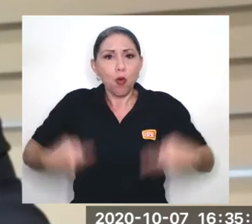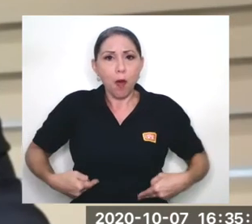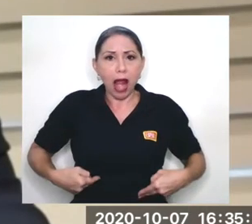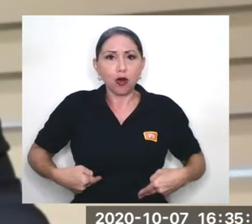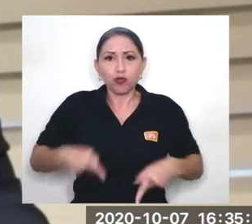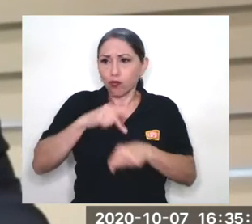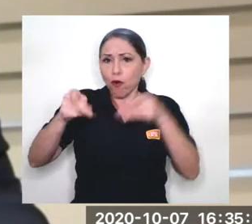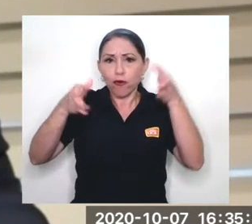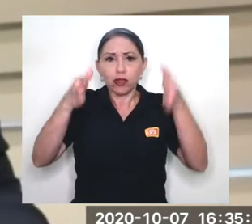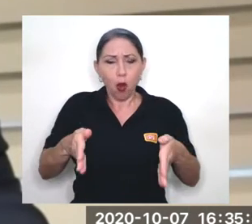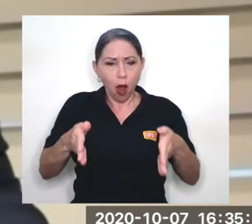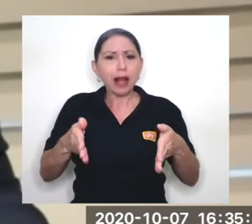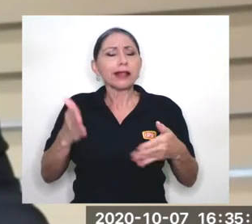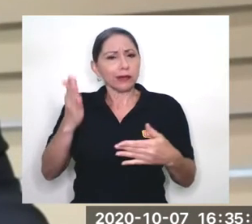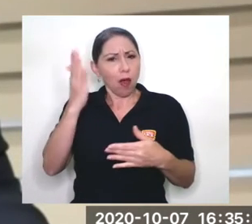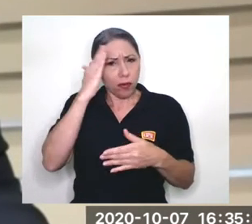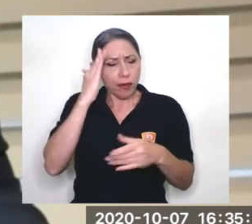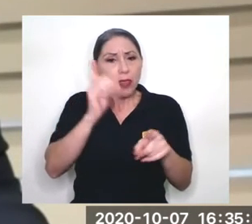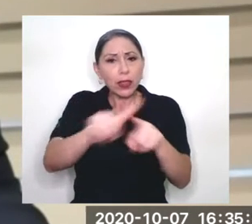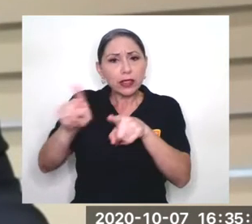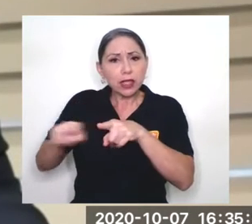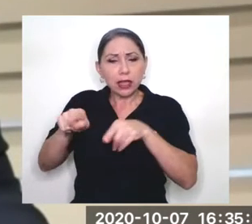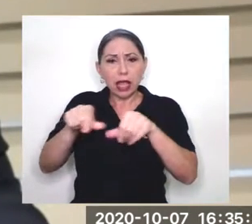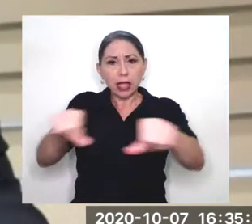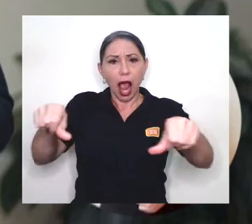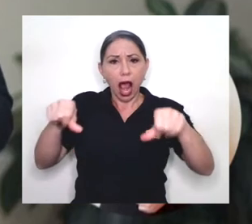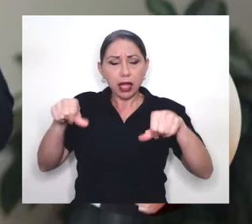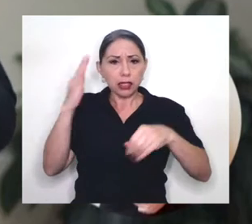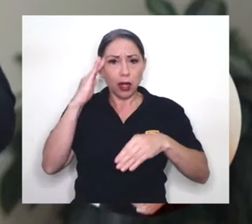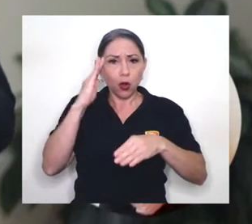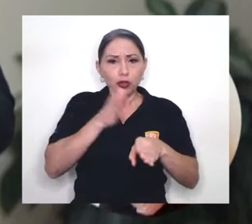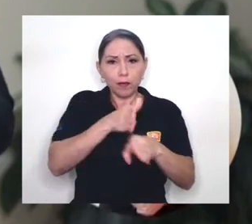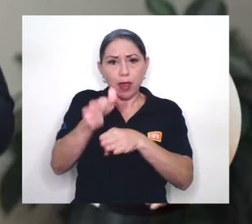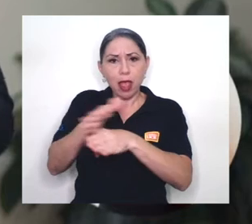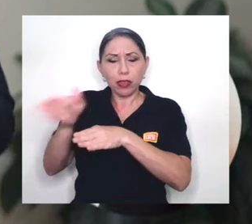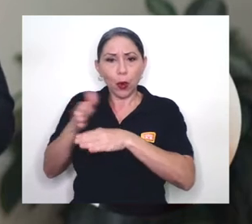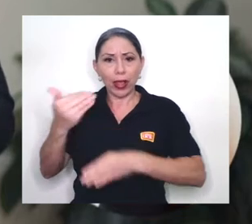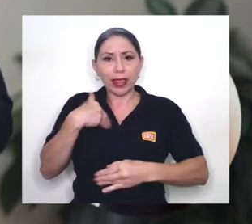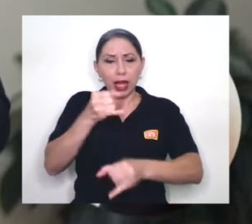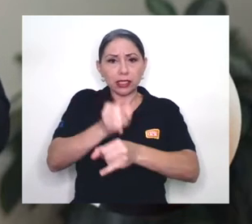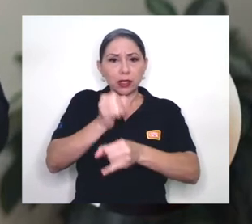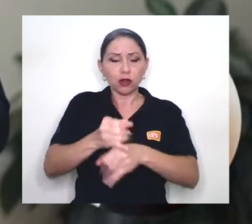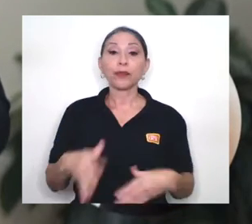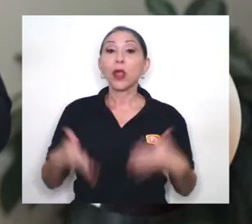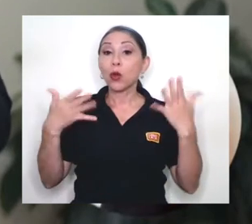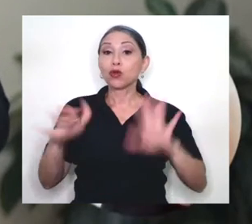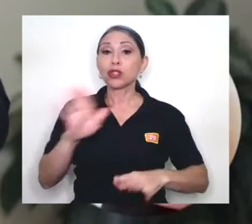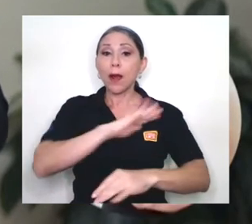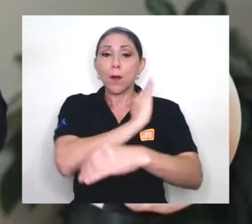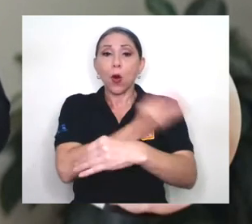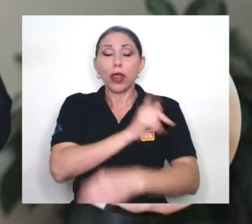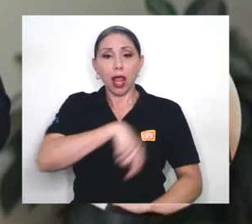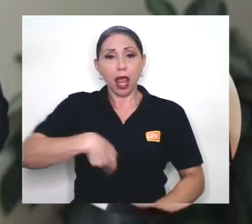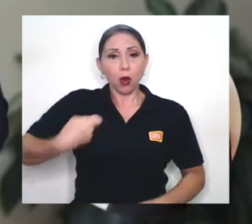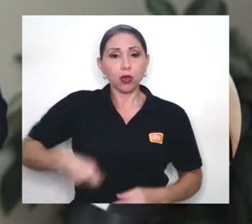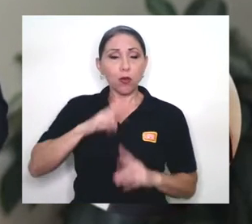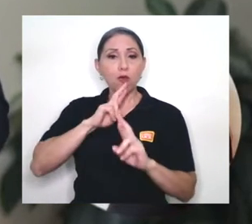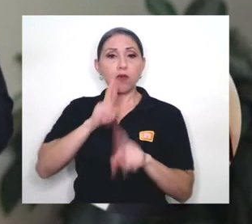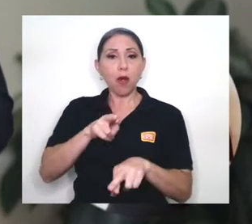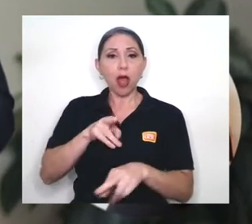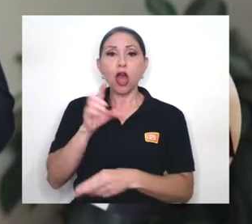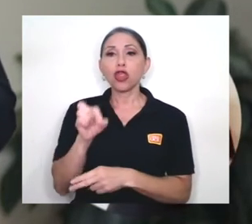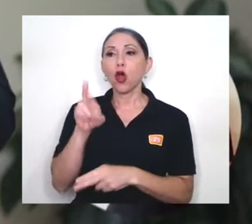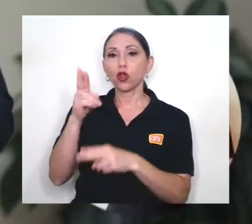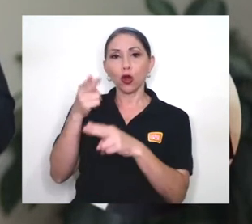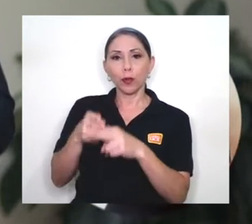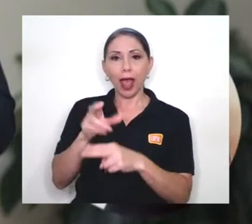las distintas áreas del conocimiento que tiene la institución. Una vez haya respuesta del Poder Ejecutivo, el doctor Araya